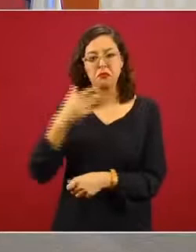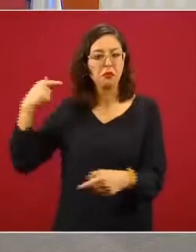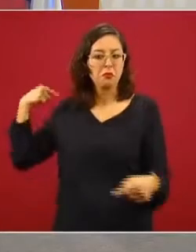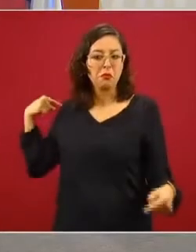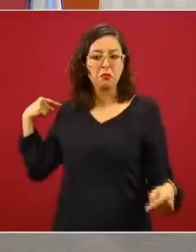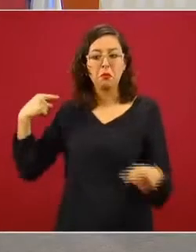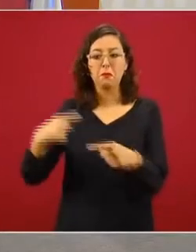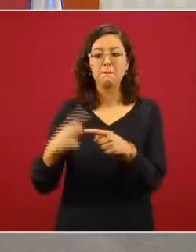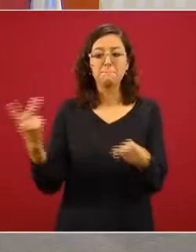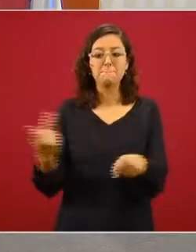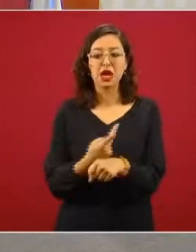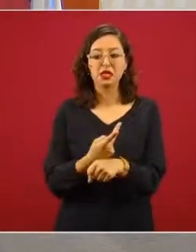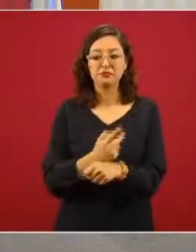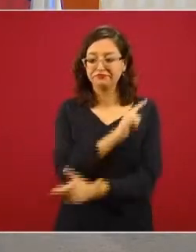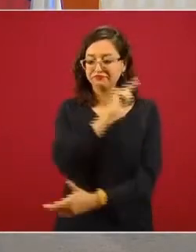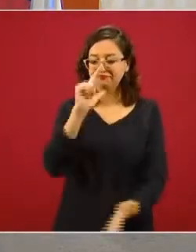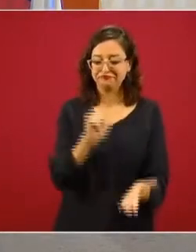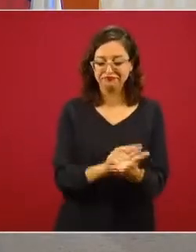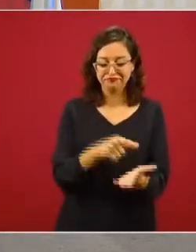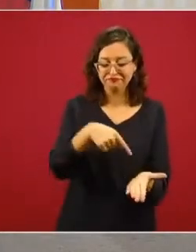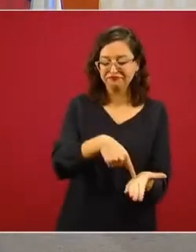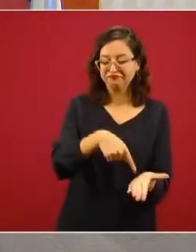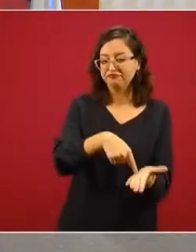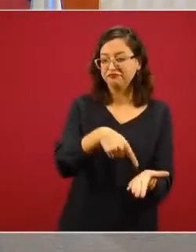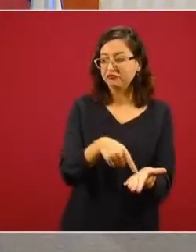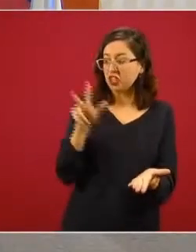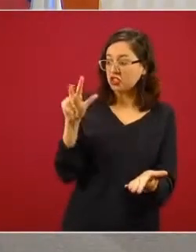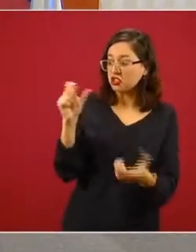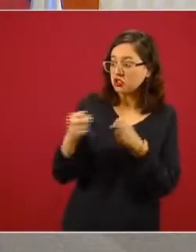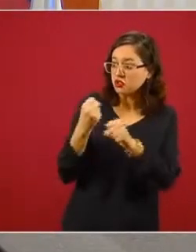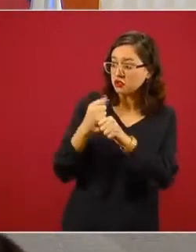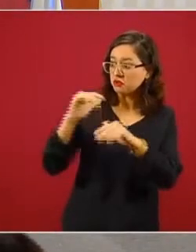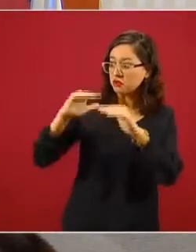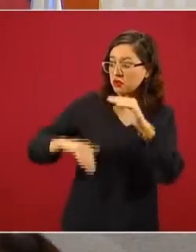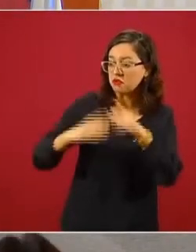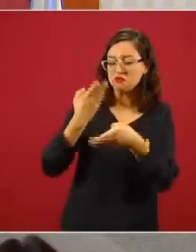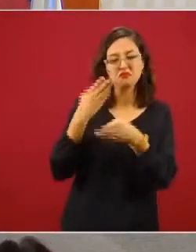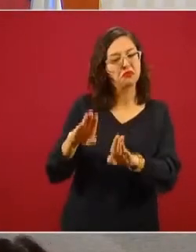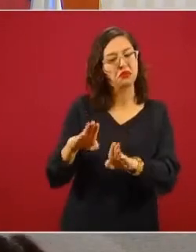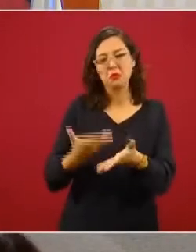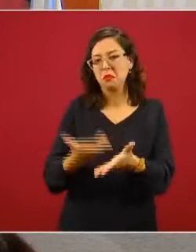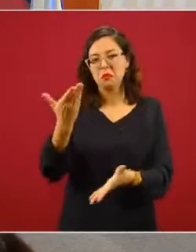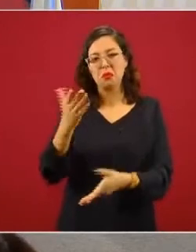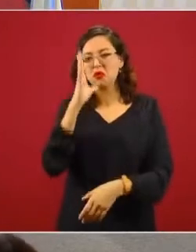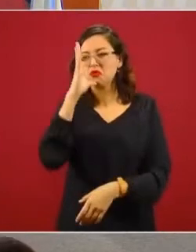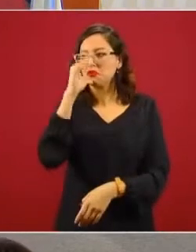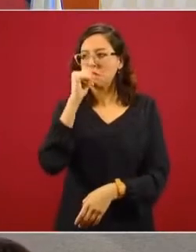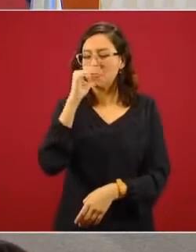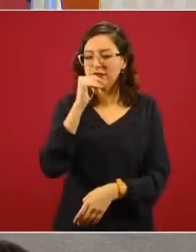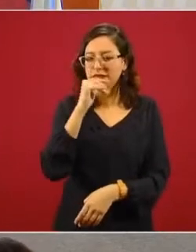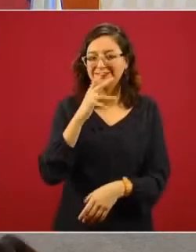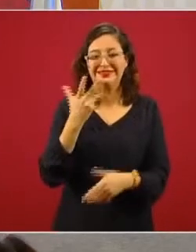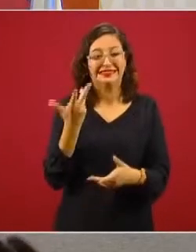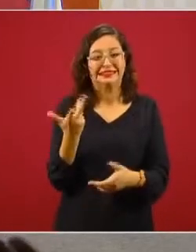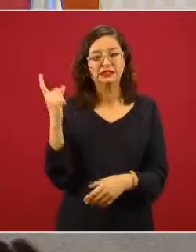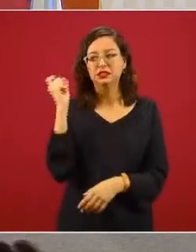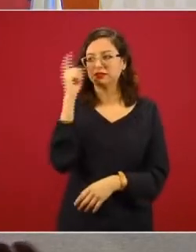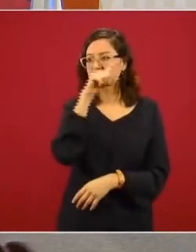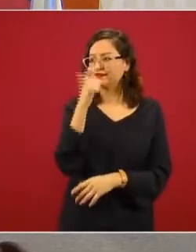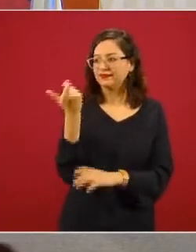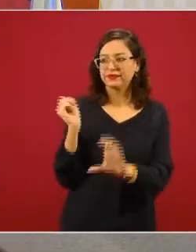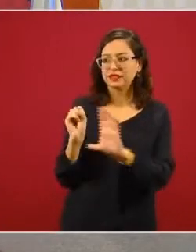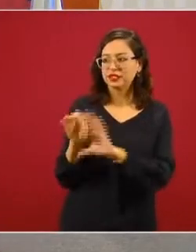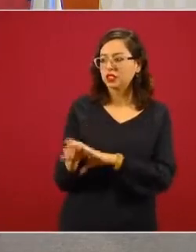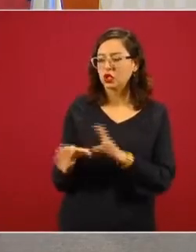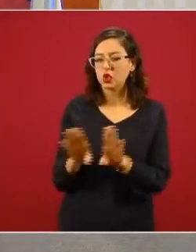la incapacidad legal de abrir cuentas para menores de edad y eso hacía que fuera extraordinariamente complicado hacer transferencias. Como se puede ver,